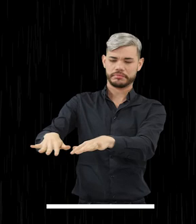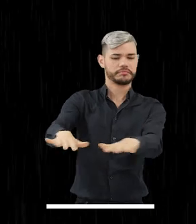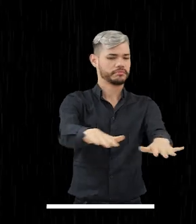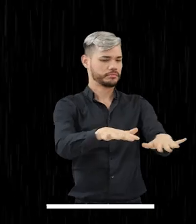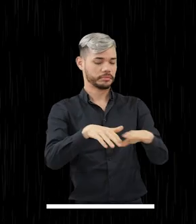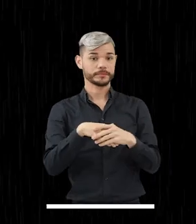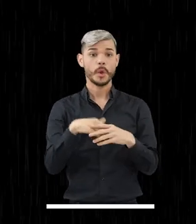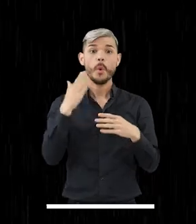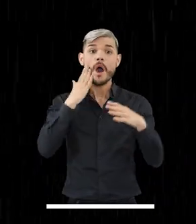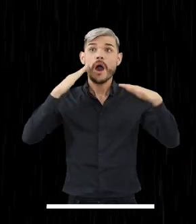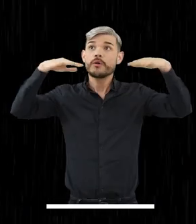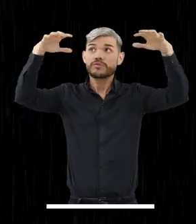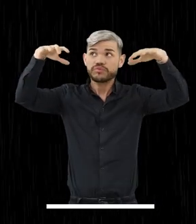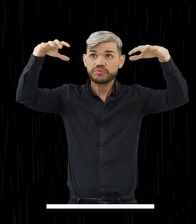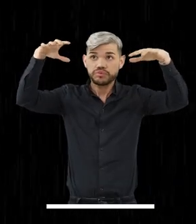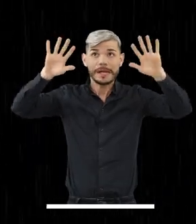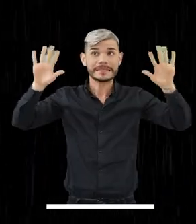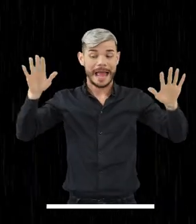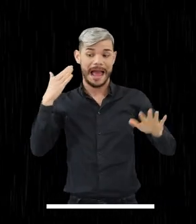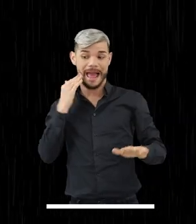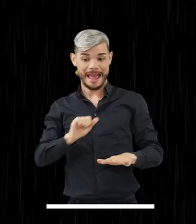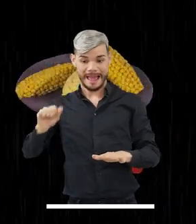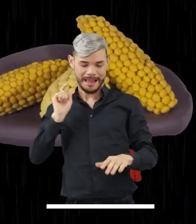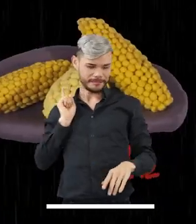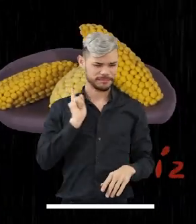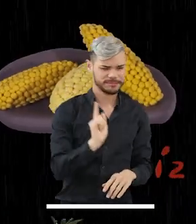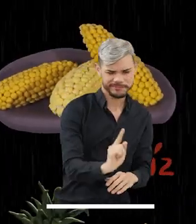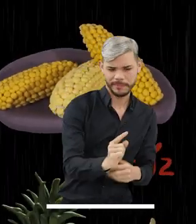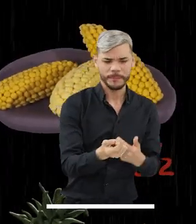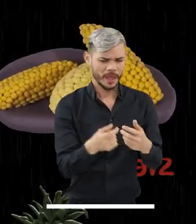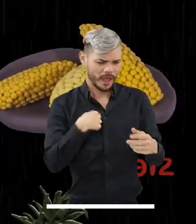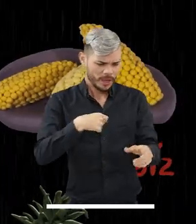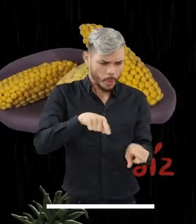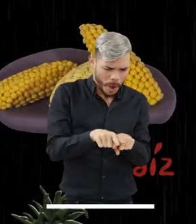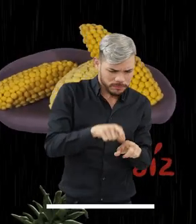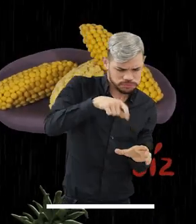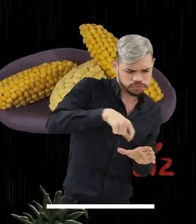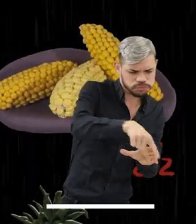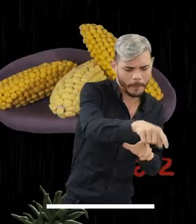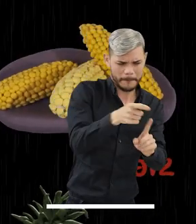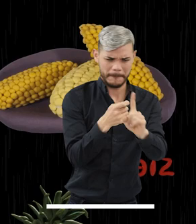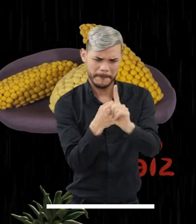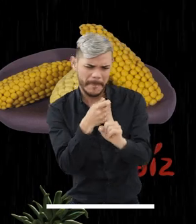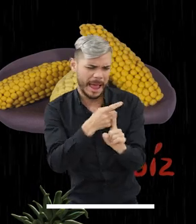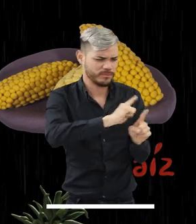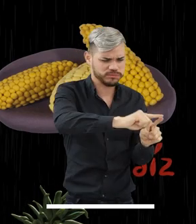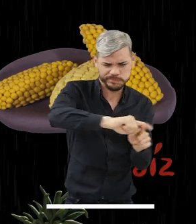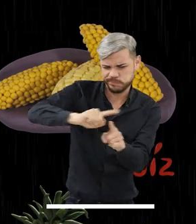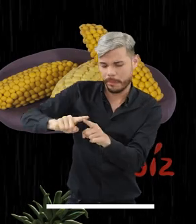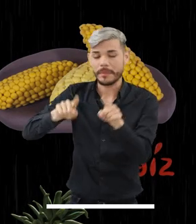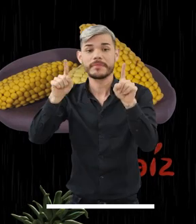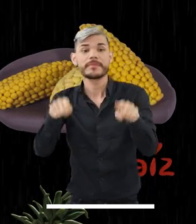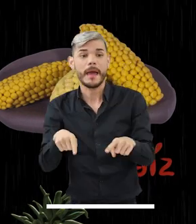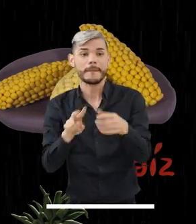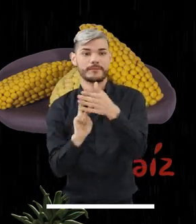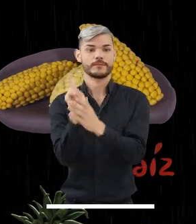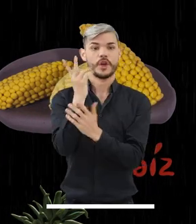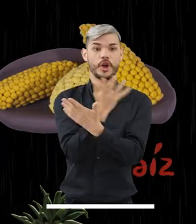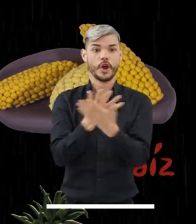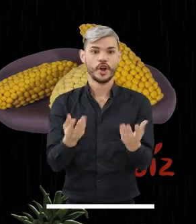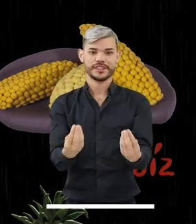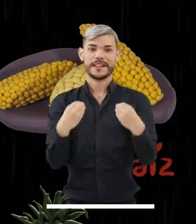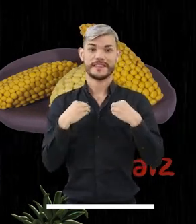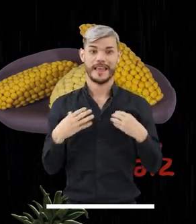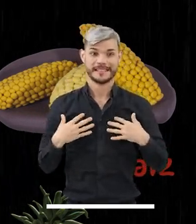Al llegar las lluvias, las mujeres siembran la yuca, el maíz, los frutales y los demás cultivos, así como plantas medicinales y